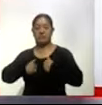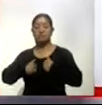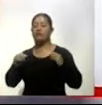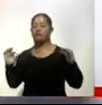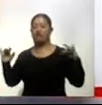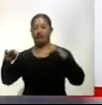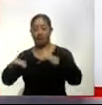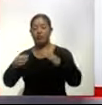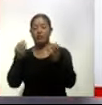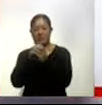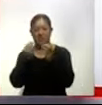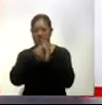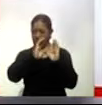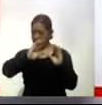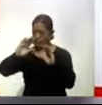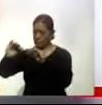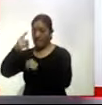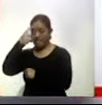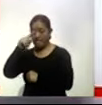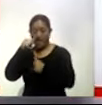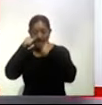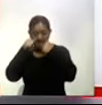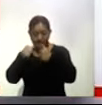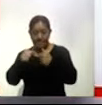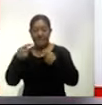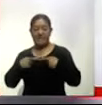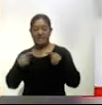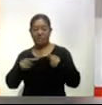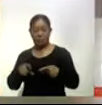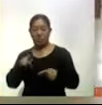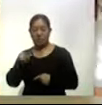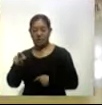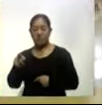a todo su personal para atender a pacientes bajo estrictas medidas de higiene.